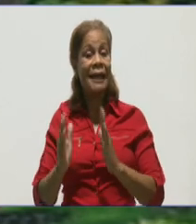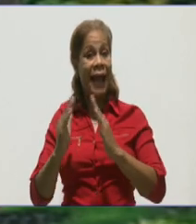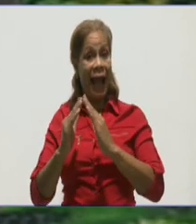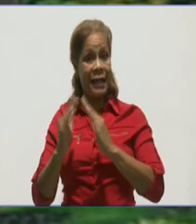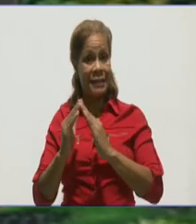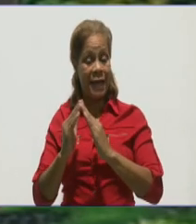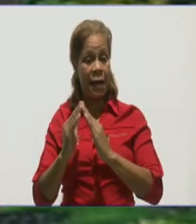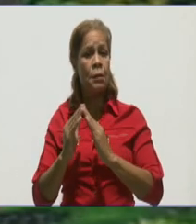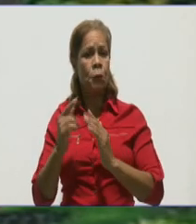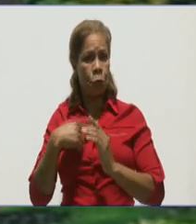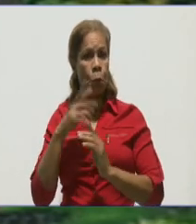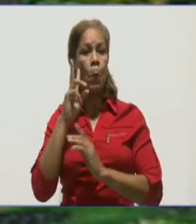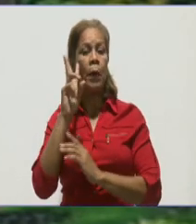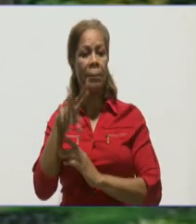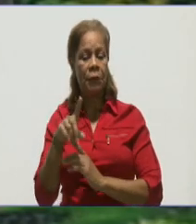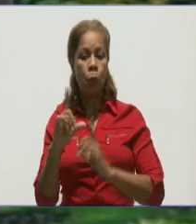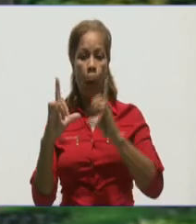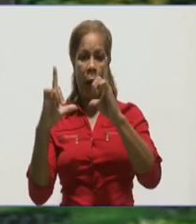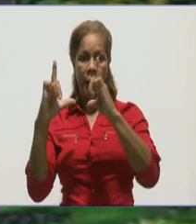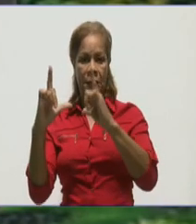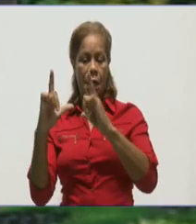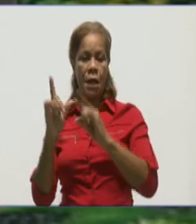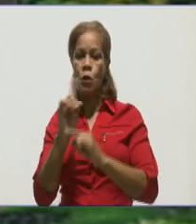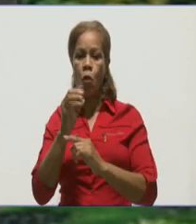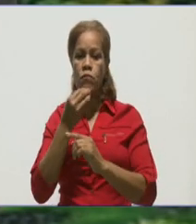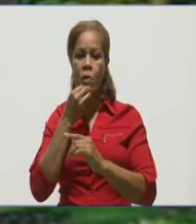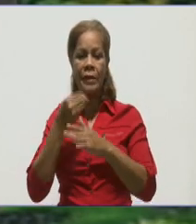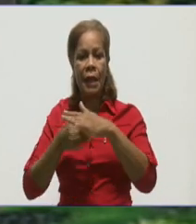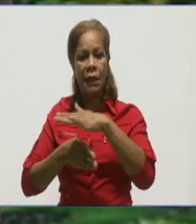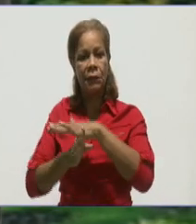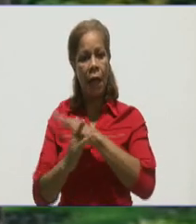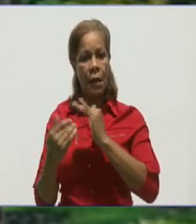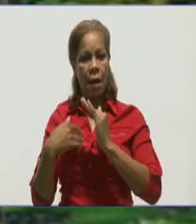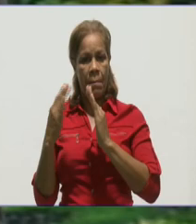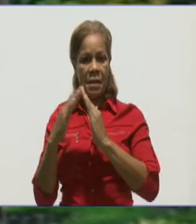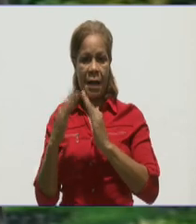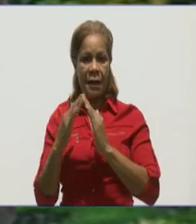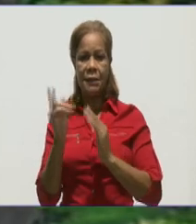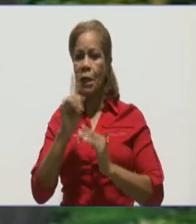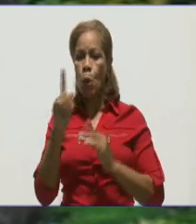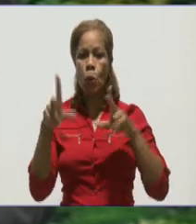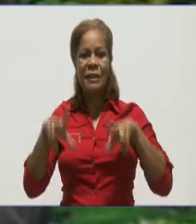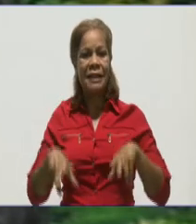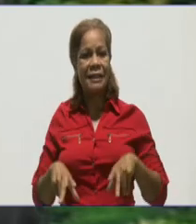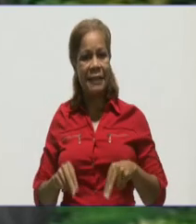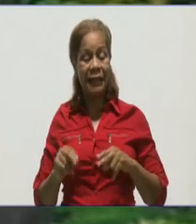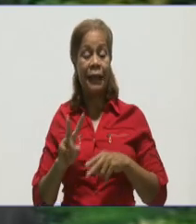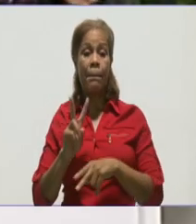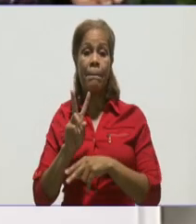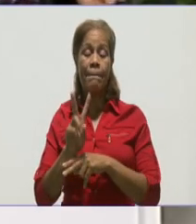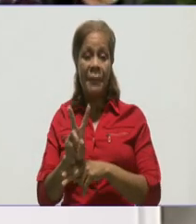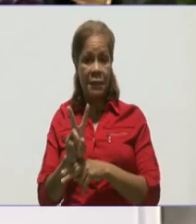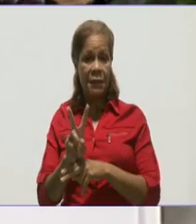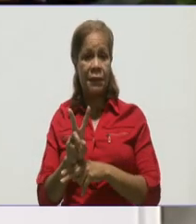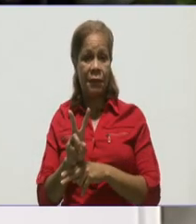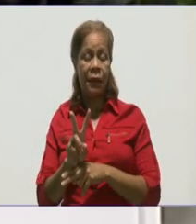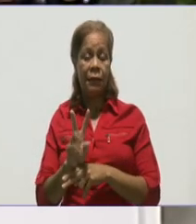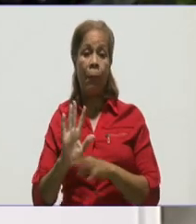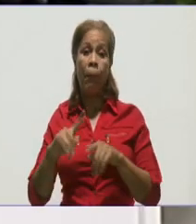personas, incluso de vecinos, porque usted no sabe quién tiene el virus hoy, porque es una enfermedad que usted no la nota.